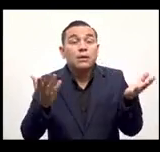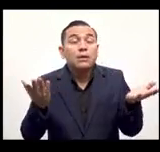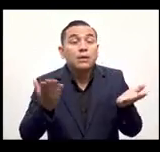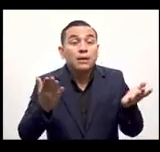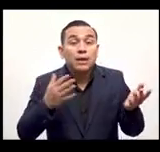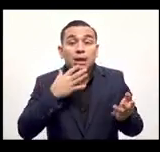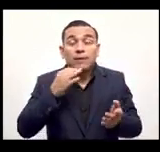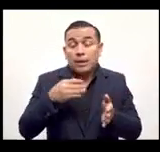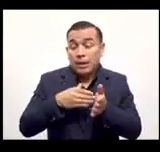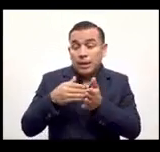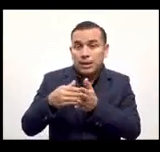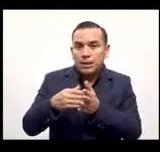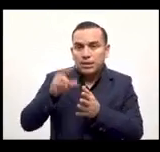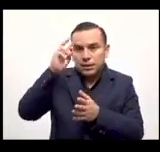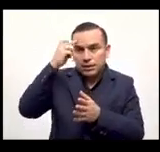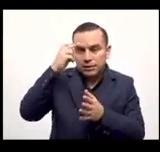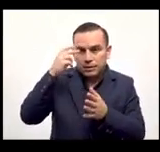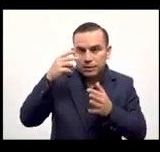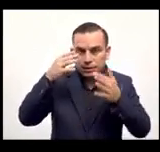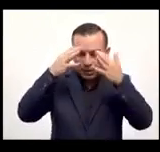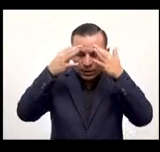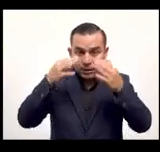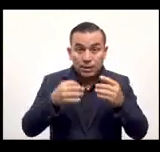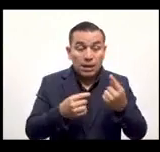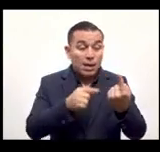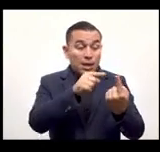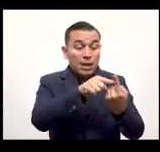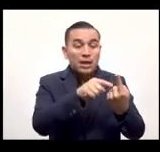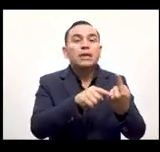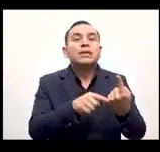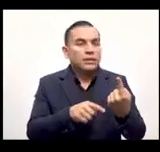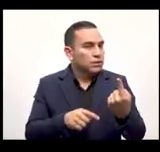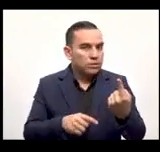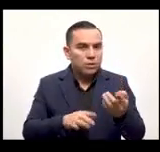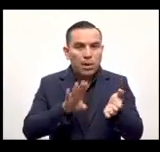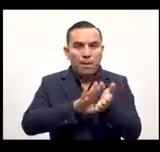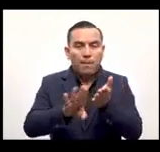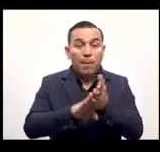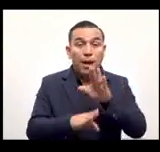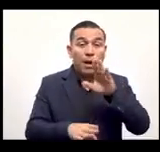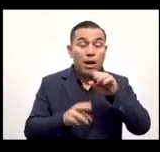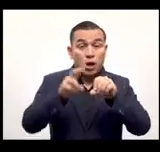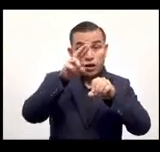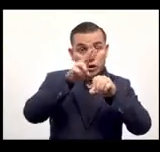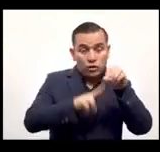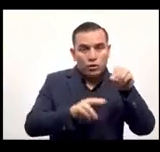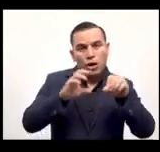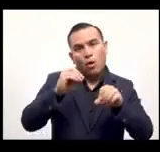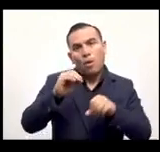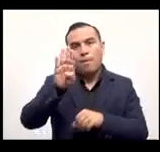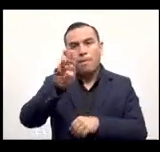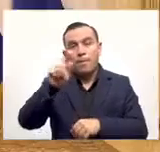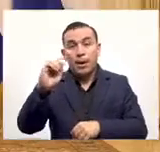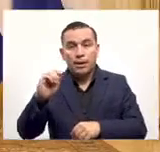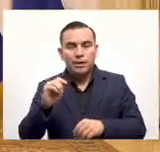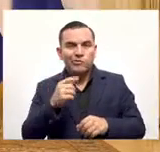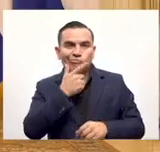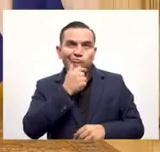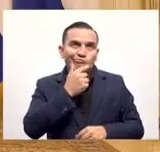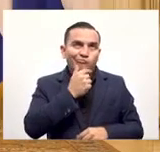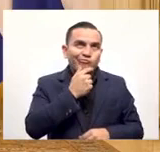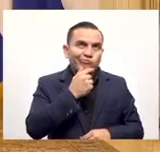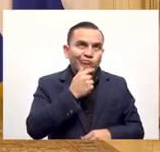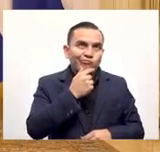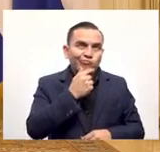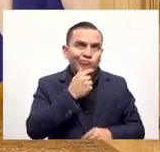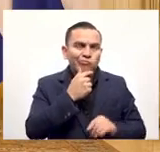como dijimos al principio es opcional si Miguel quiere pagar en dólares o si quiere pagar en bitcoin digamos que Miguel no quiere tocar los